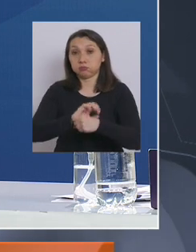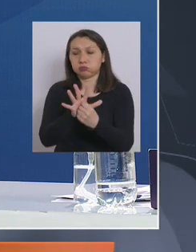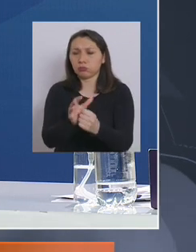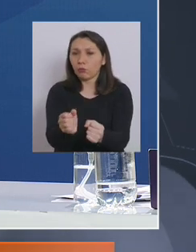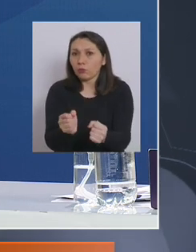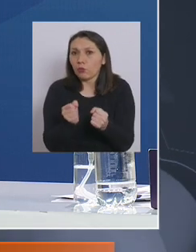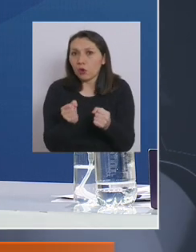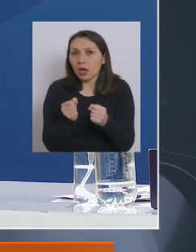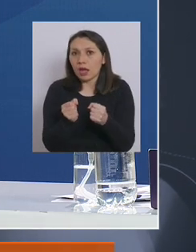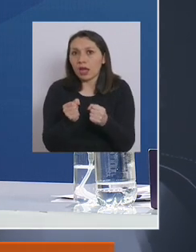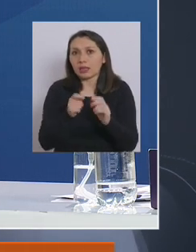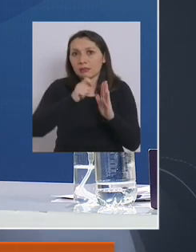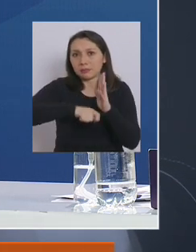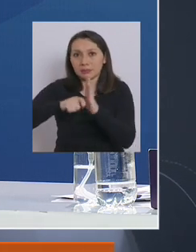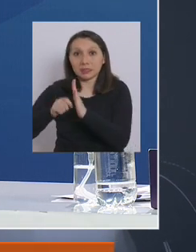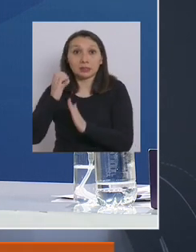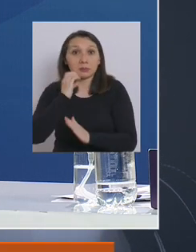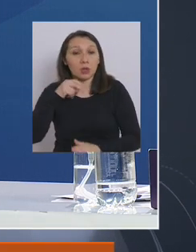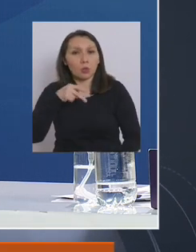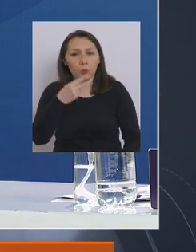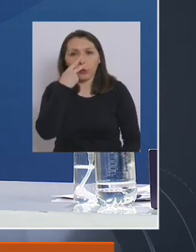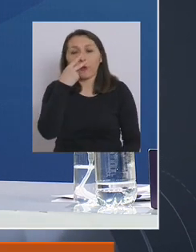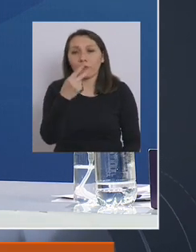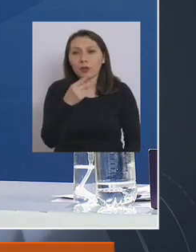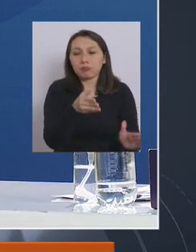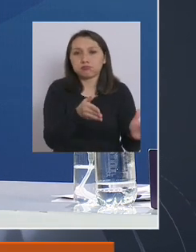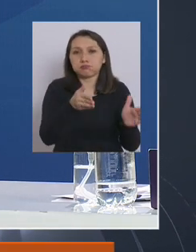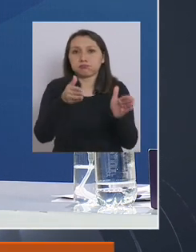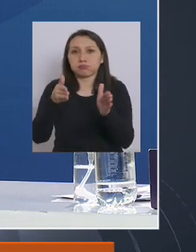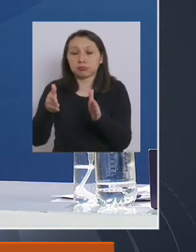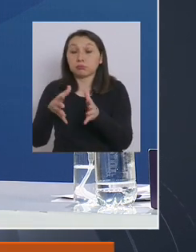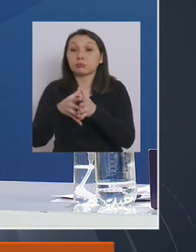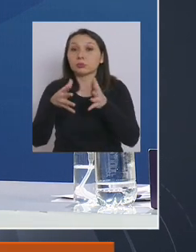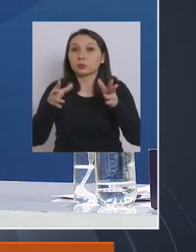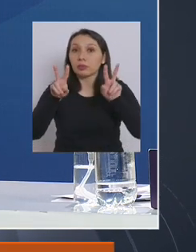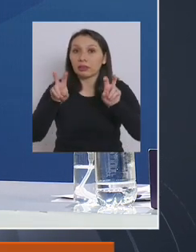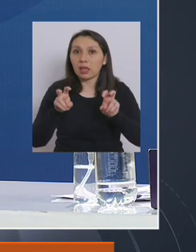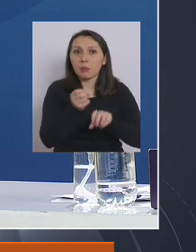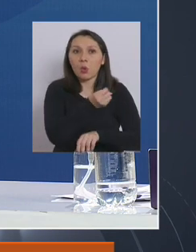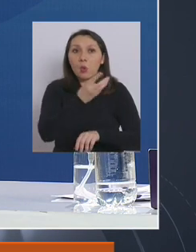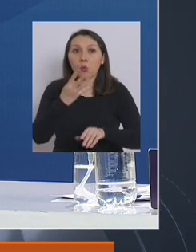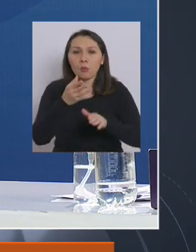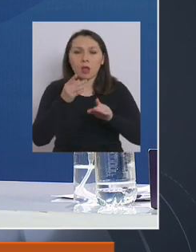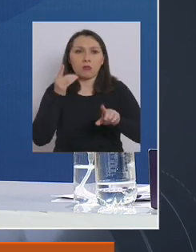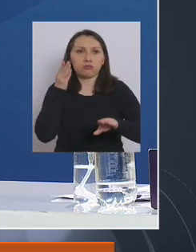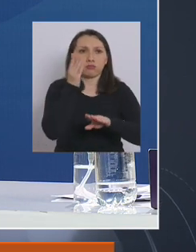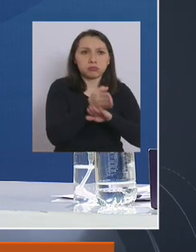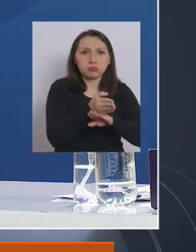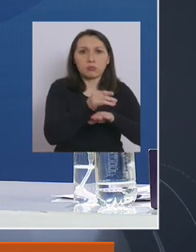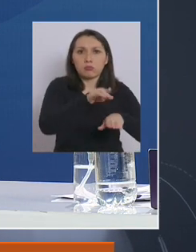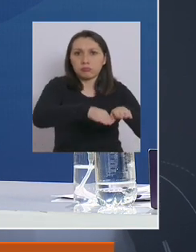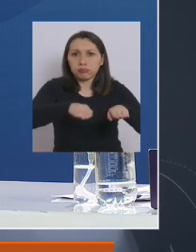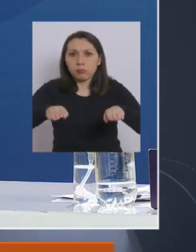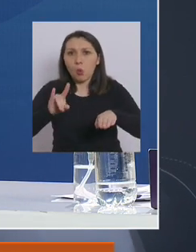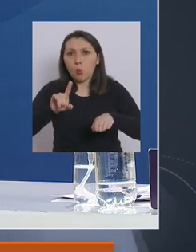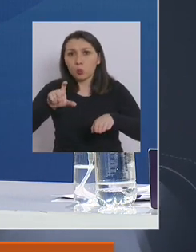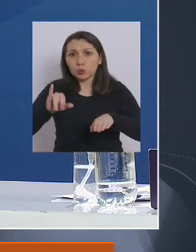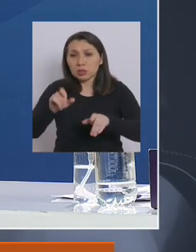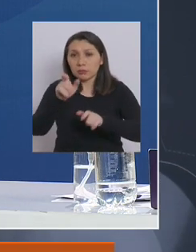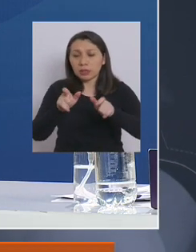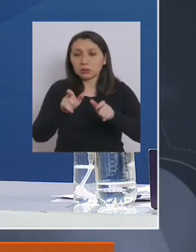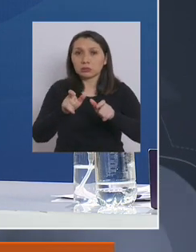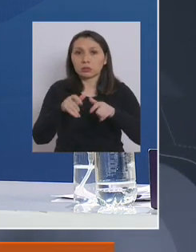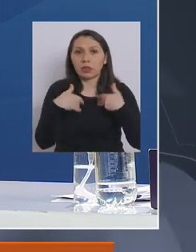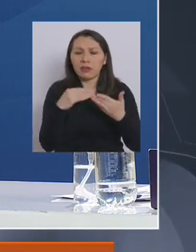fue muy fuerte durante esos meses y lo vimos reflejado tanto en el número de atención en las camas UCI, en los pacientes que